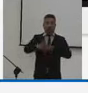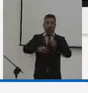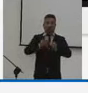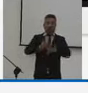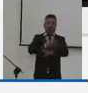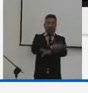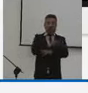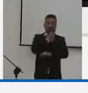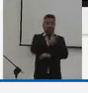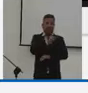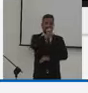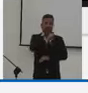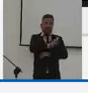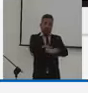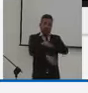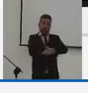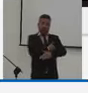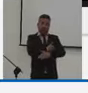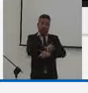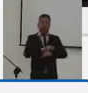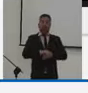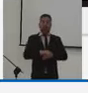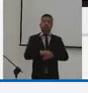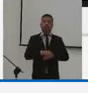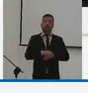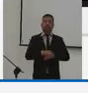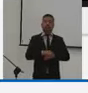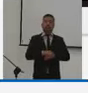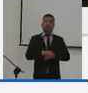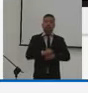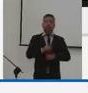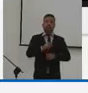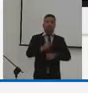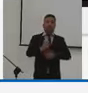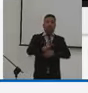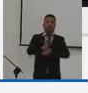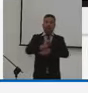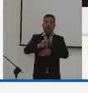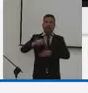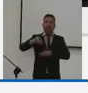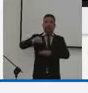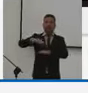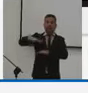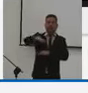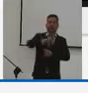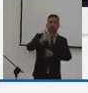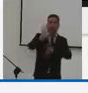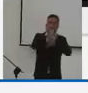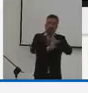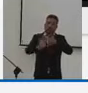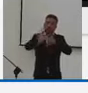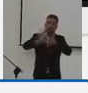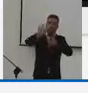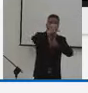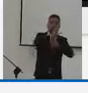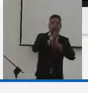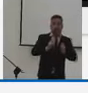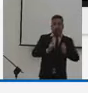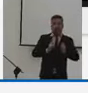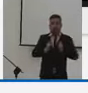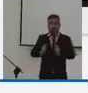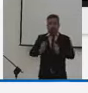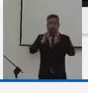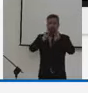Pero también, ya lo dijo nuestro ministro, la Facultad de los Entes Territoriales para otorgar el